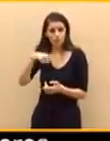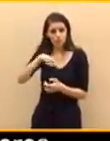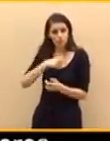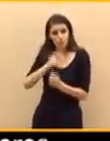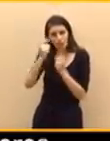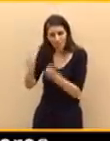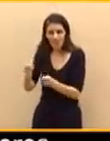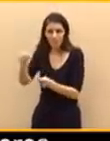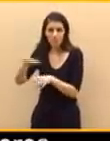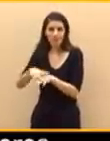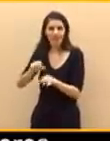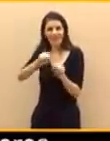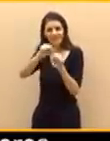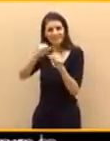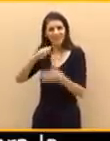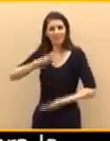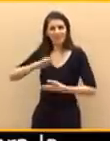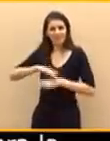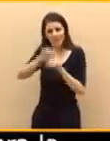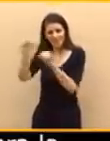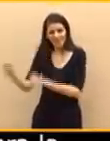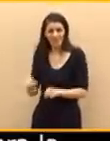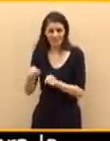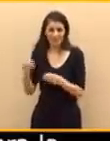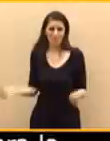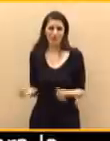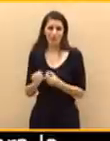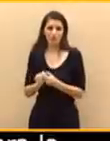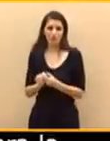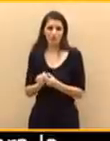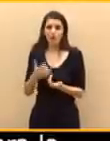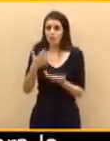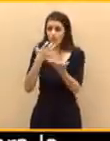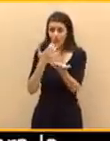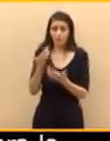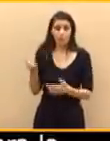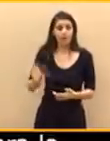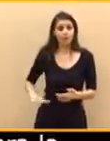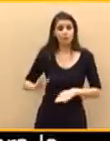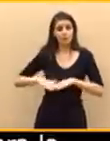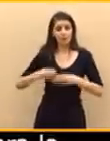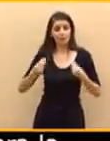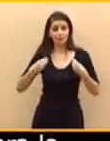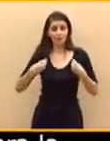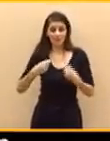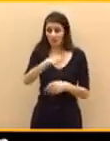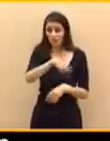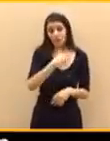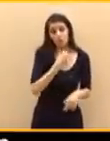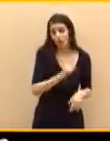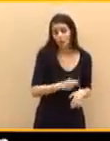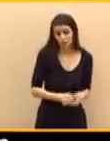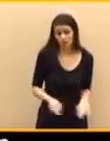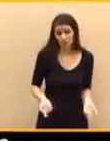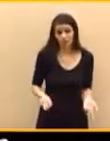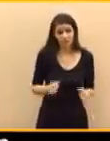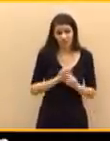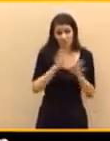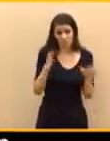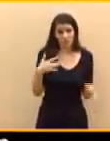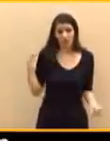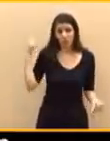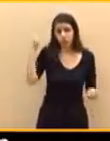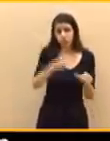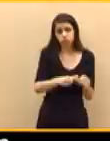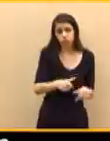como ciudadanía, en derecho de ciudadanía, como ese ingreso mínimo vital que tampoco les gusta a ustedes y que llevan denostando a lo largo de las últimas